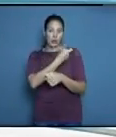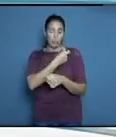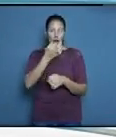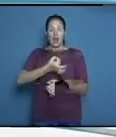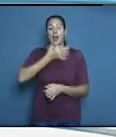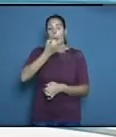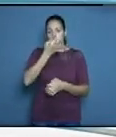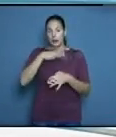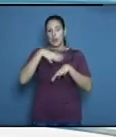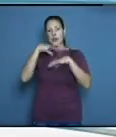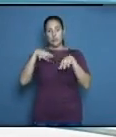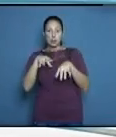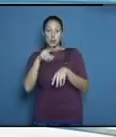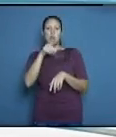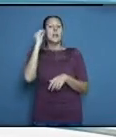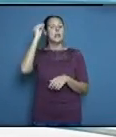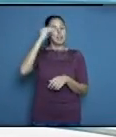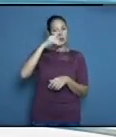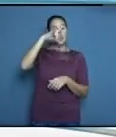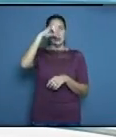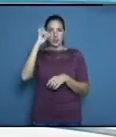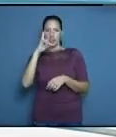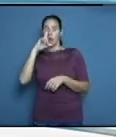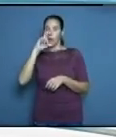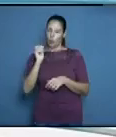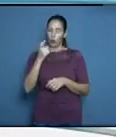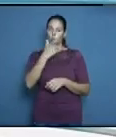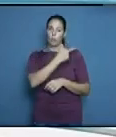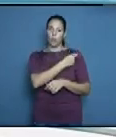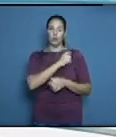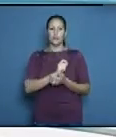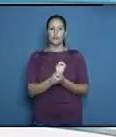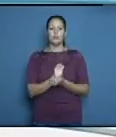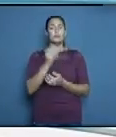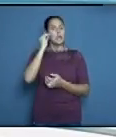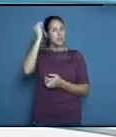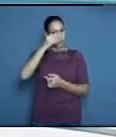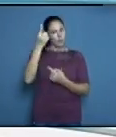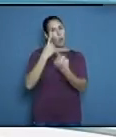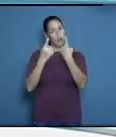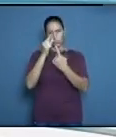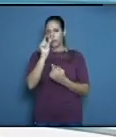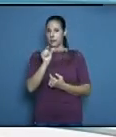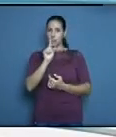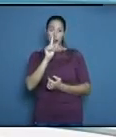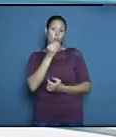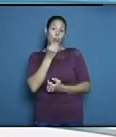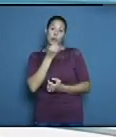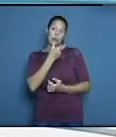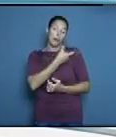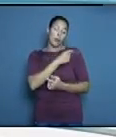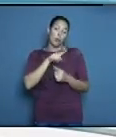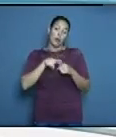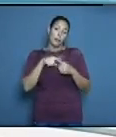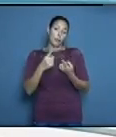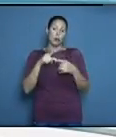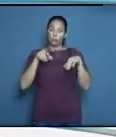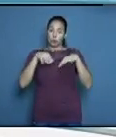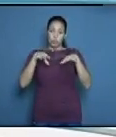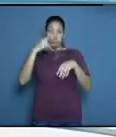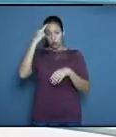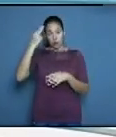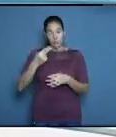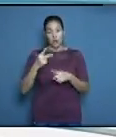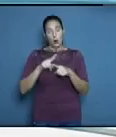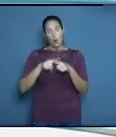va a decidir que hacer y la va a orientar hay personas que no se van a poder vacunar pero van a quedar cuando yo alcance la inmunidad de rebaño la inmunidad poblacional